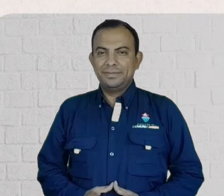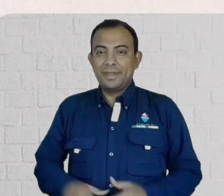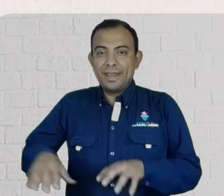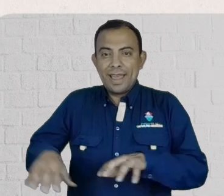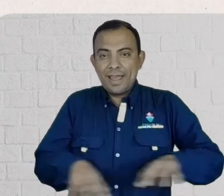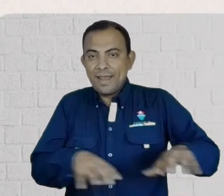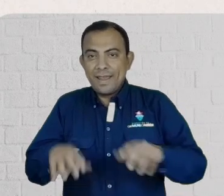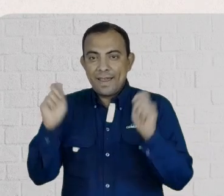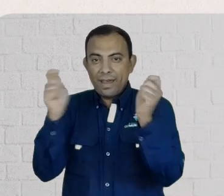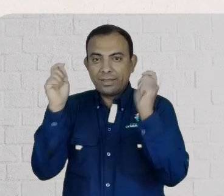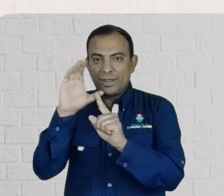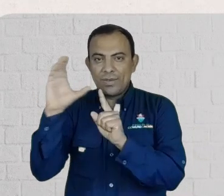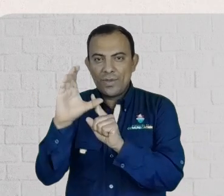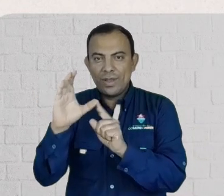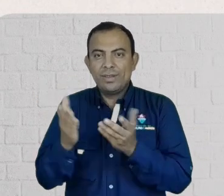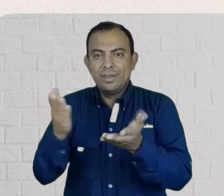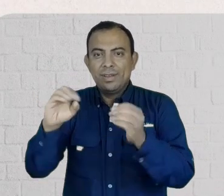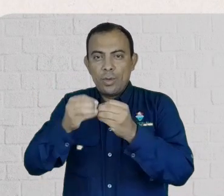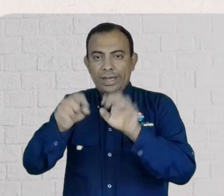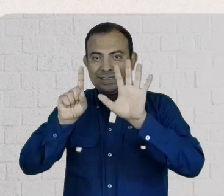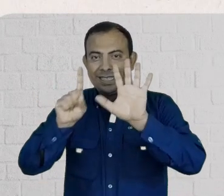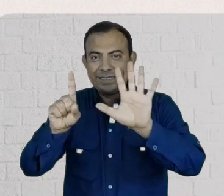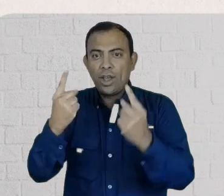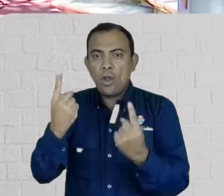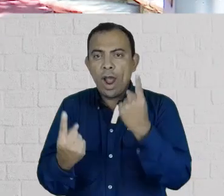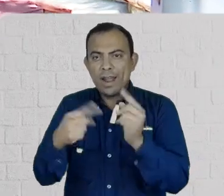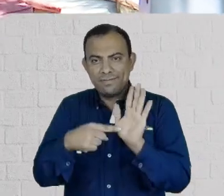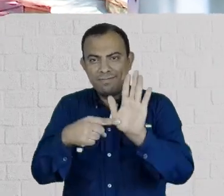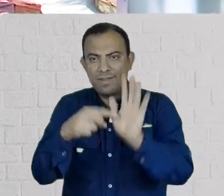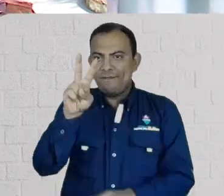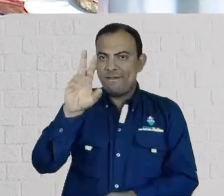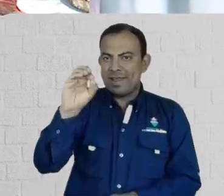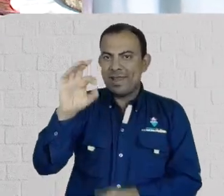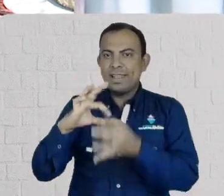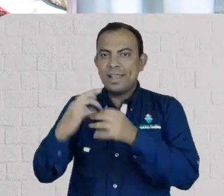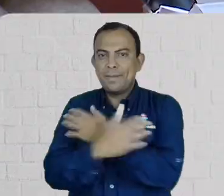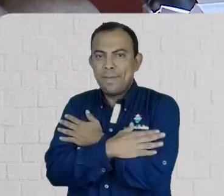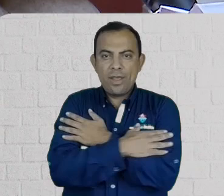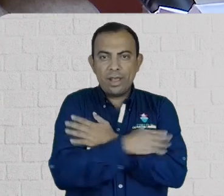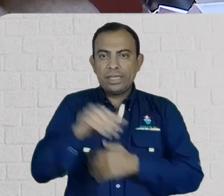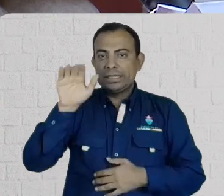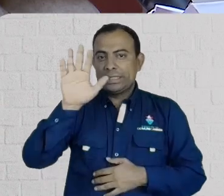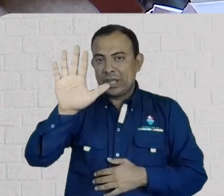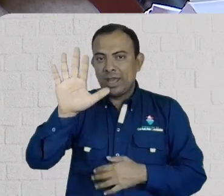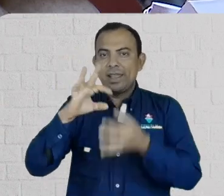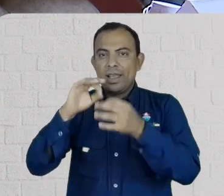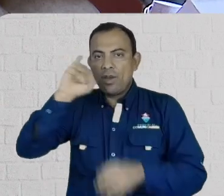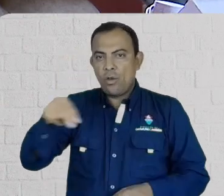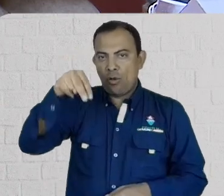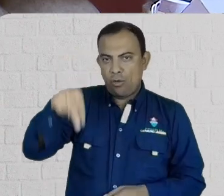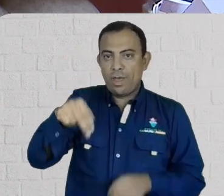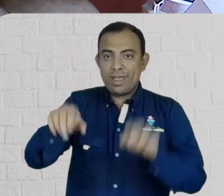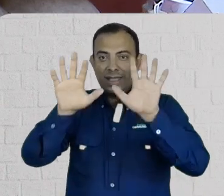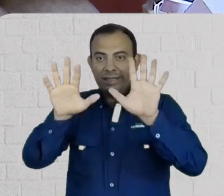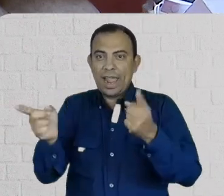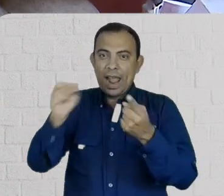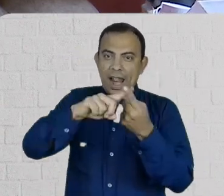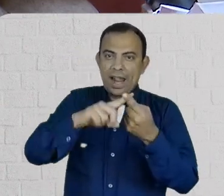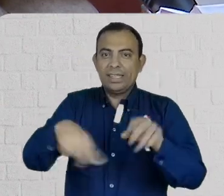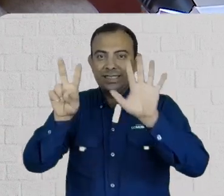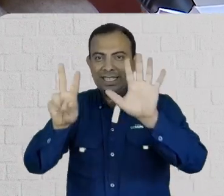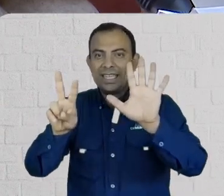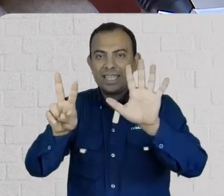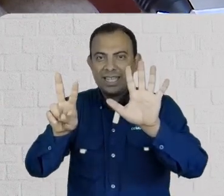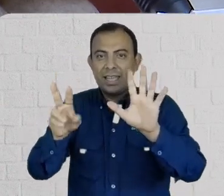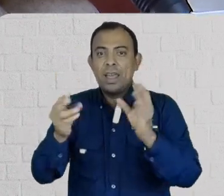La actividad del Festival Cultural Paseo de la Sexta, la cual se realizará del 20 de mayo al 5 de junio, de 10 de